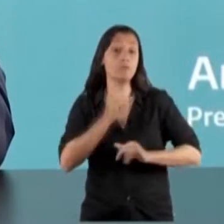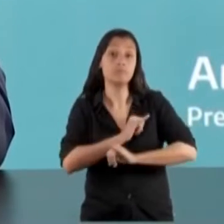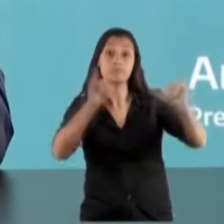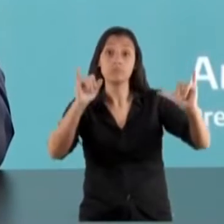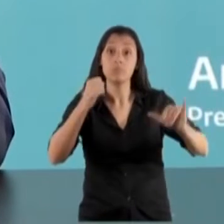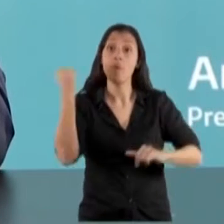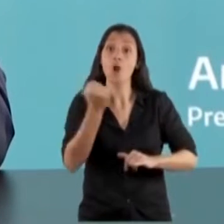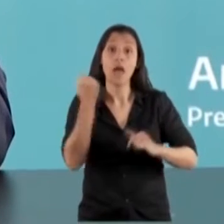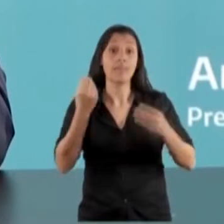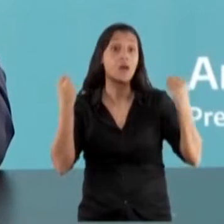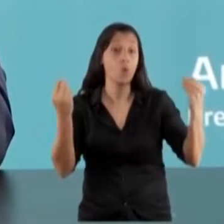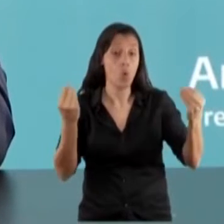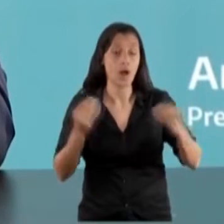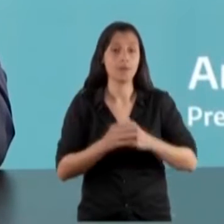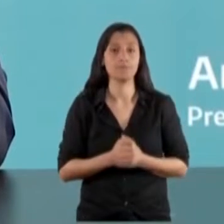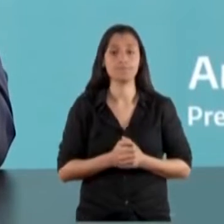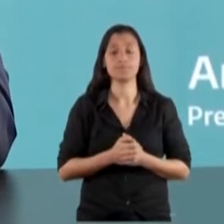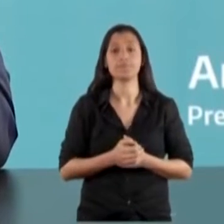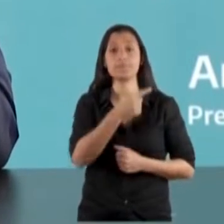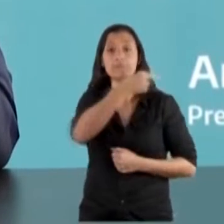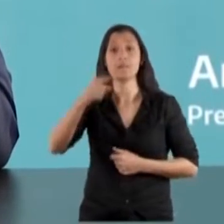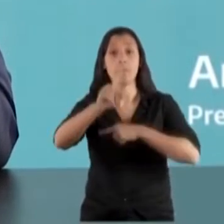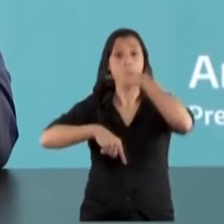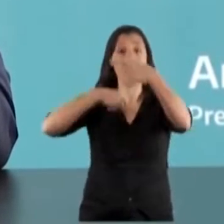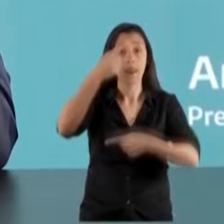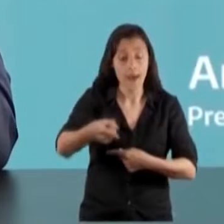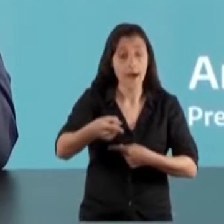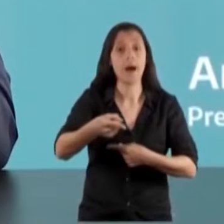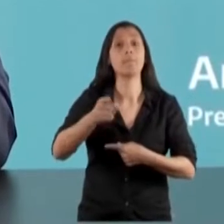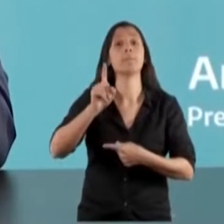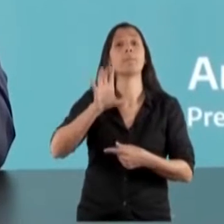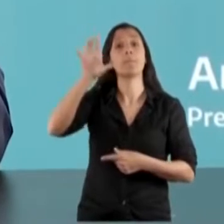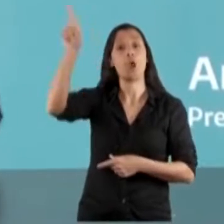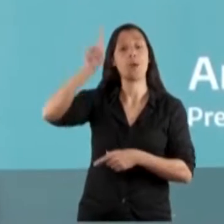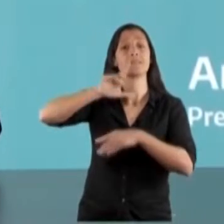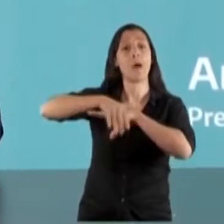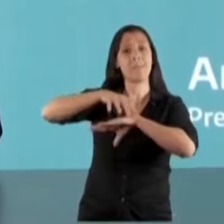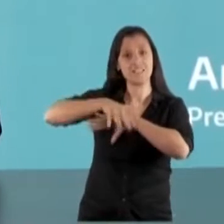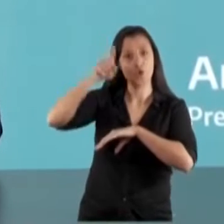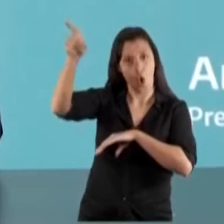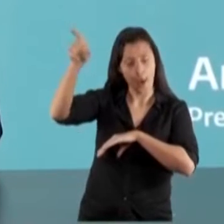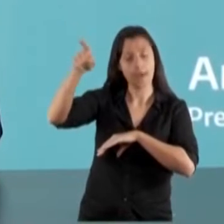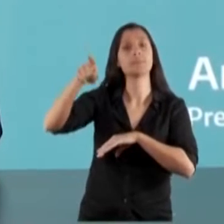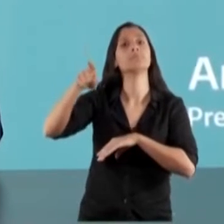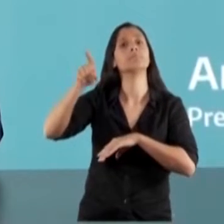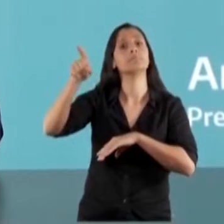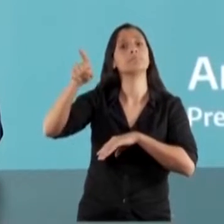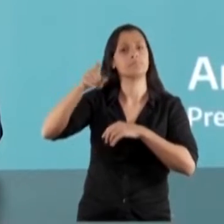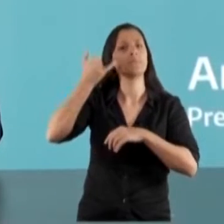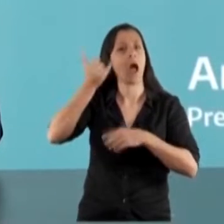cuenta es que la semana que viene, en Misiones, en Iguazú, se está